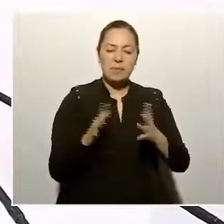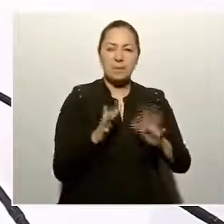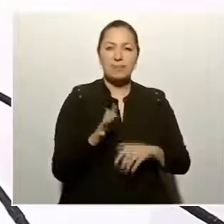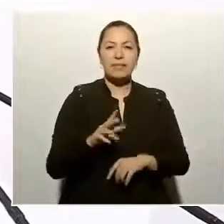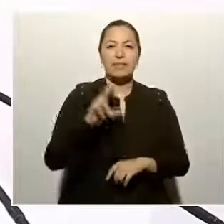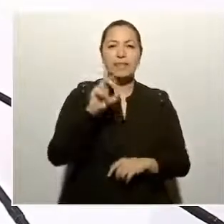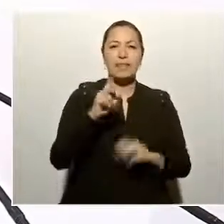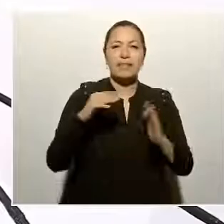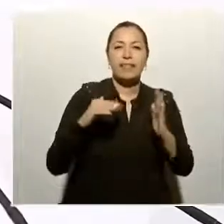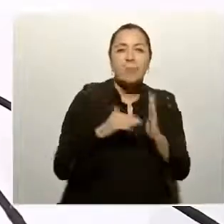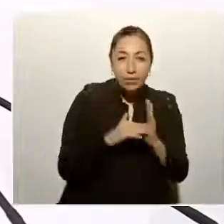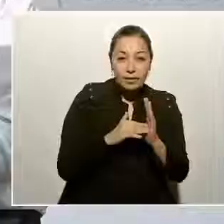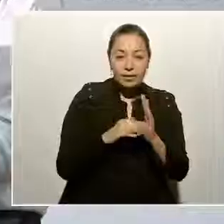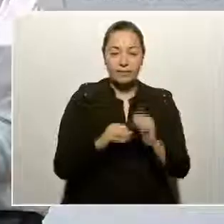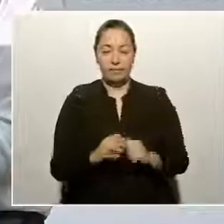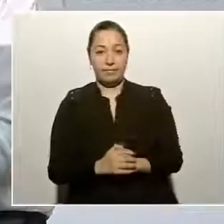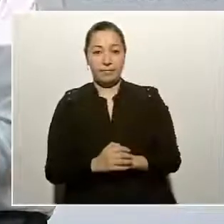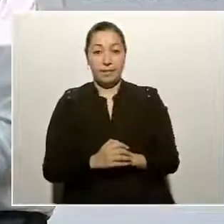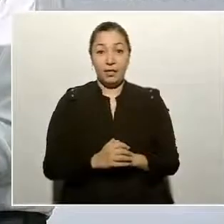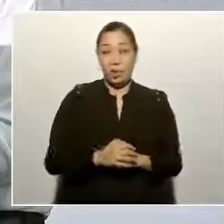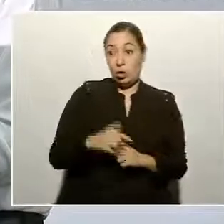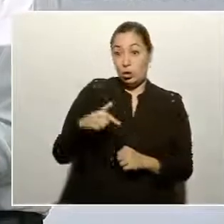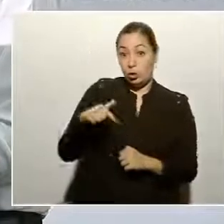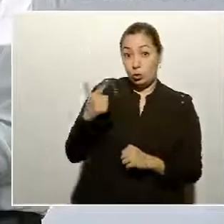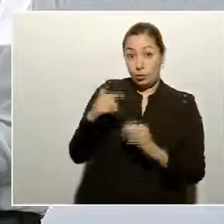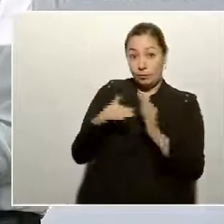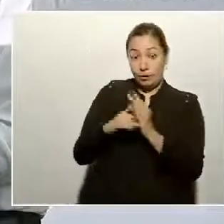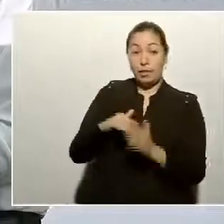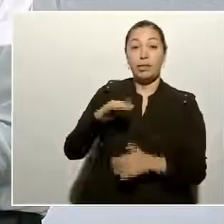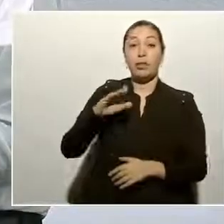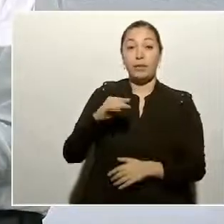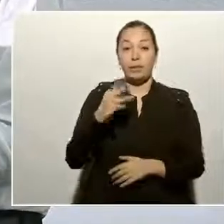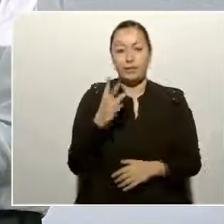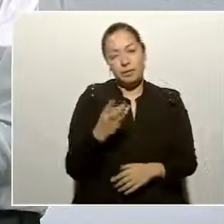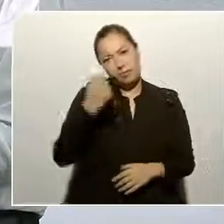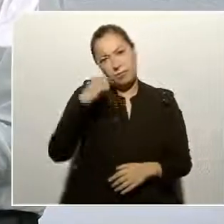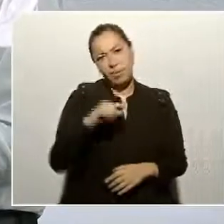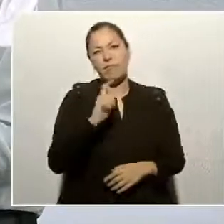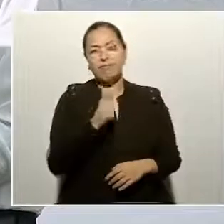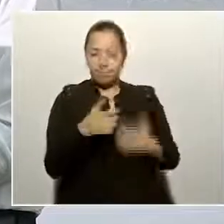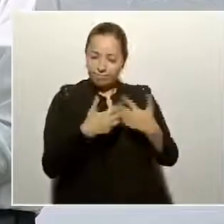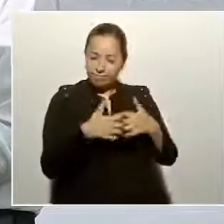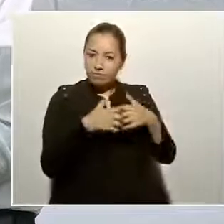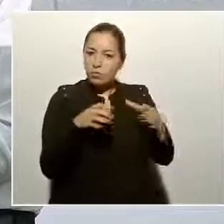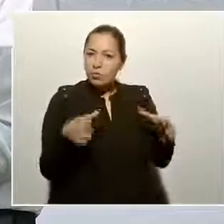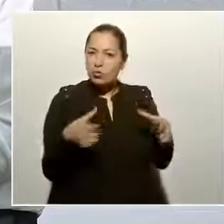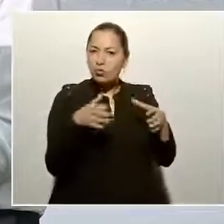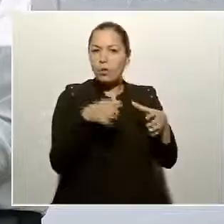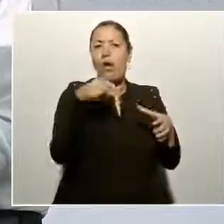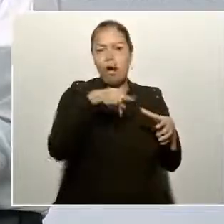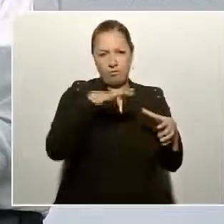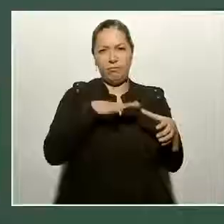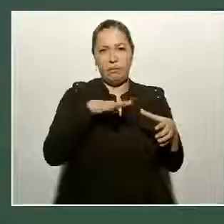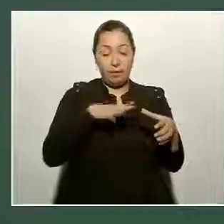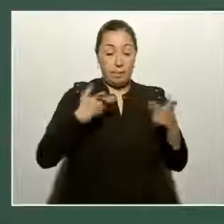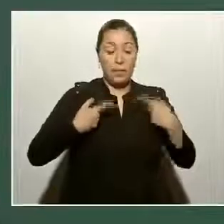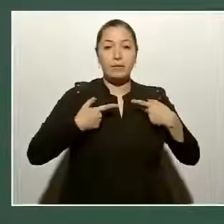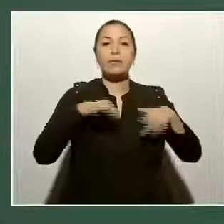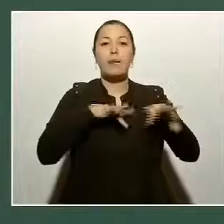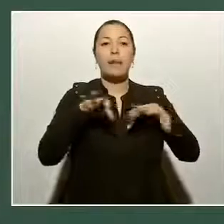12 mil 93 para pequeñas empresas que tienen trabajadores inscritos en el Seguro Social